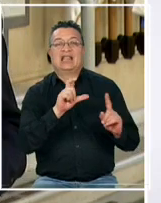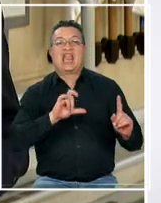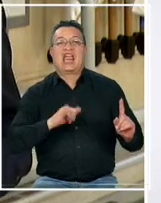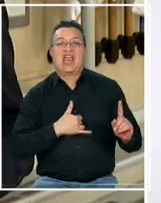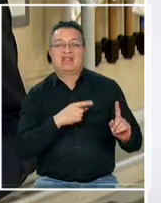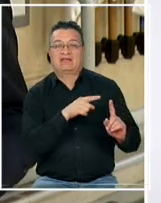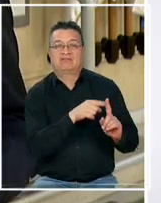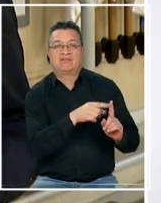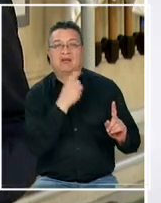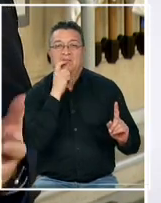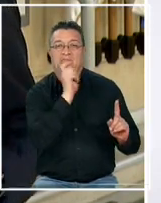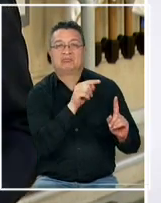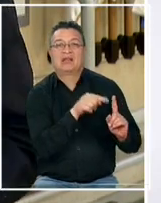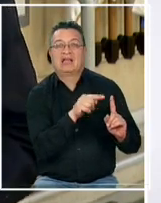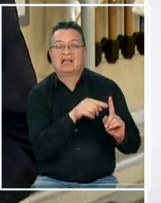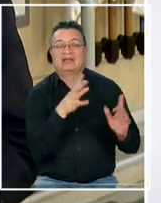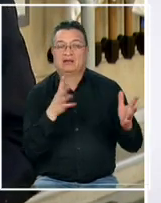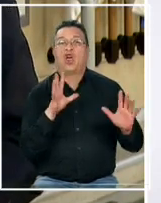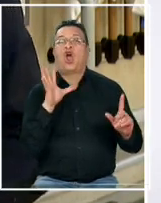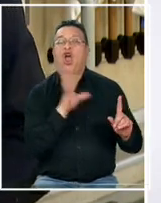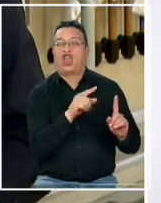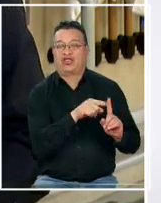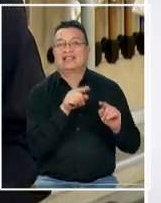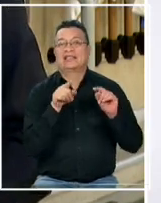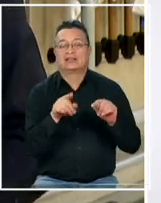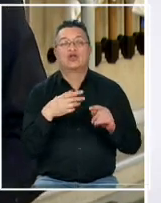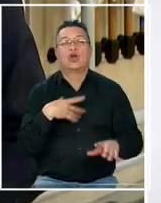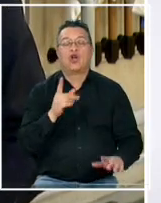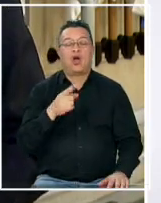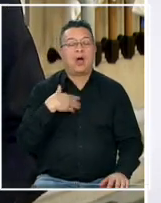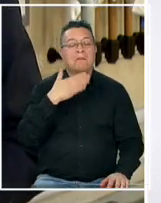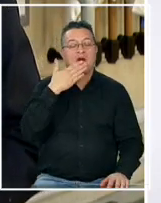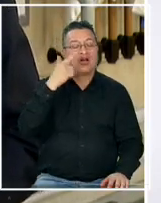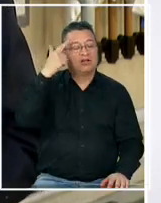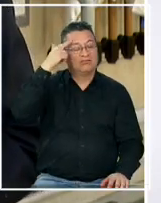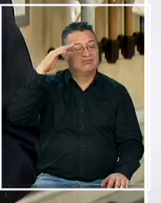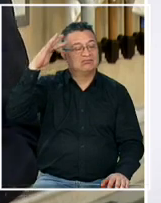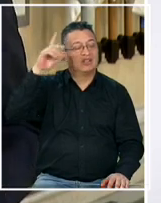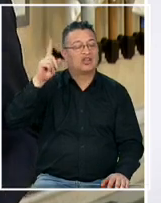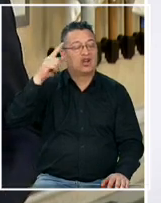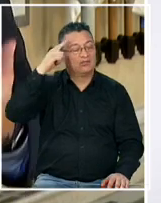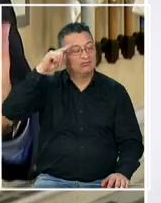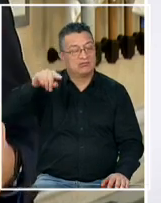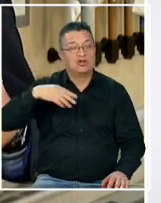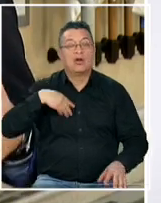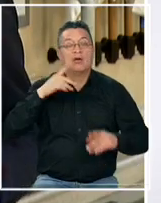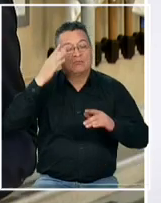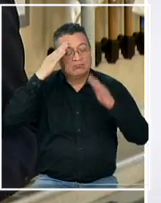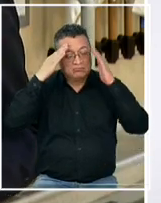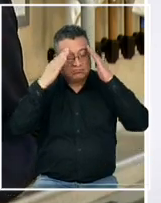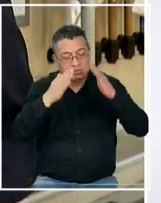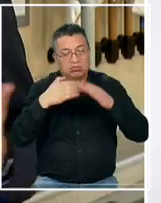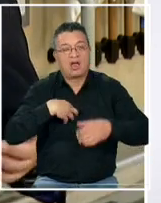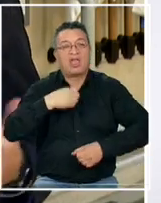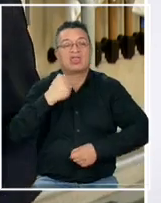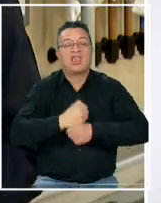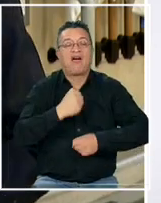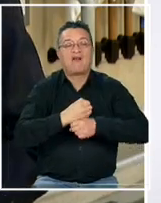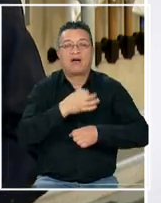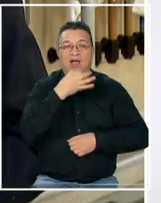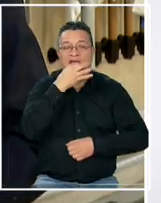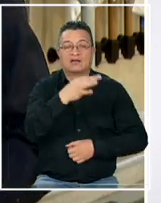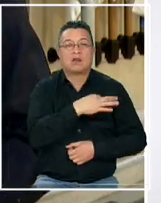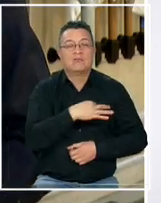Marco Antonio Ávila sobre estas declaraciones y él dijo, prefiero no pensar eso, prefiero dedicarme a hacer mi trabajo como se ha hecho